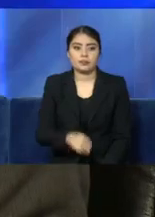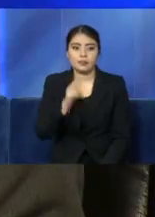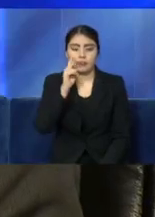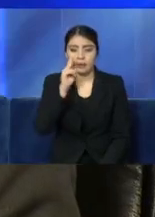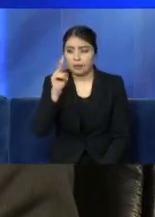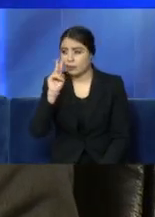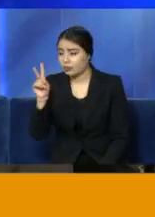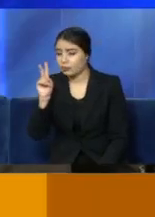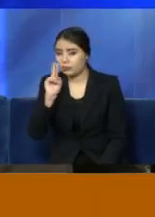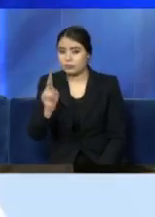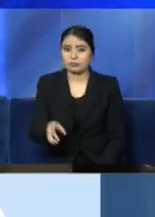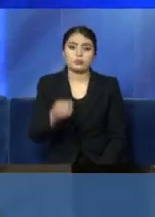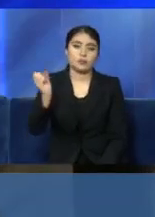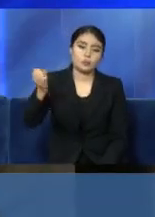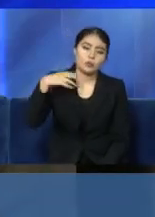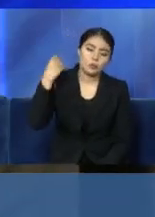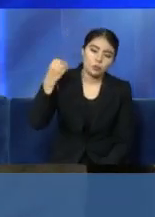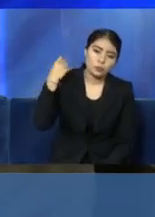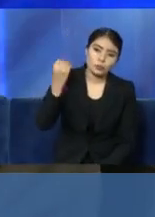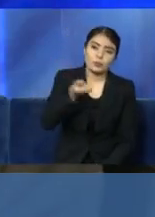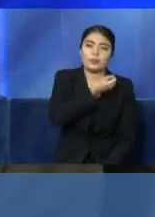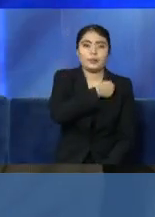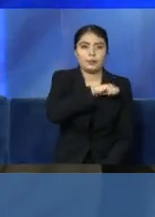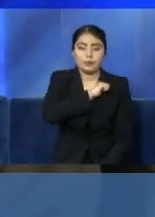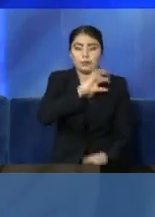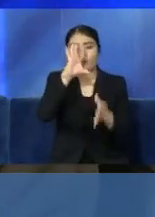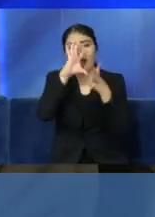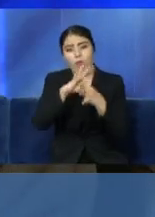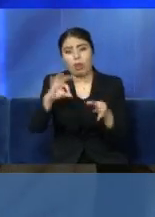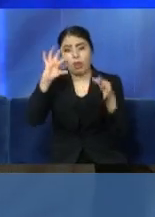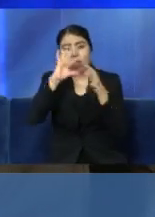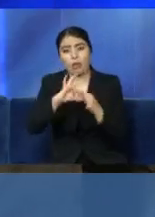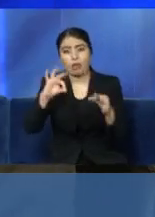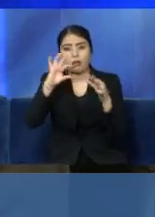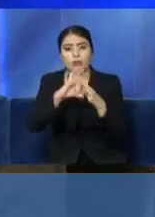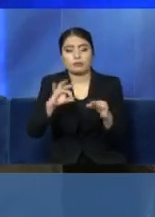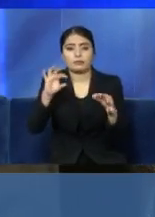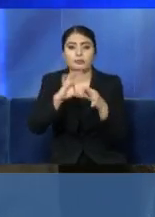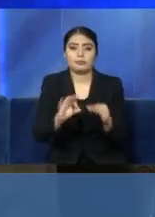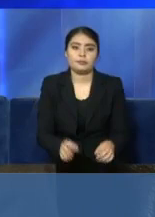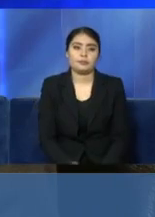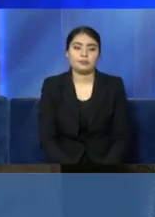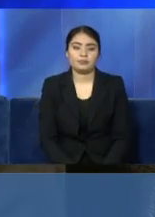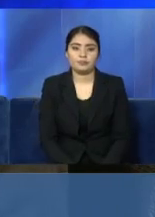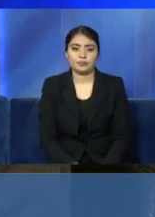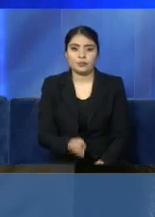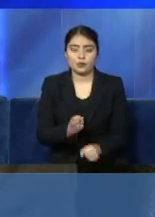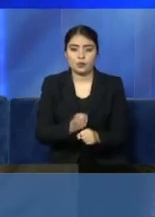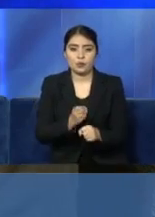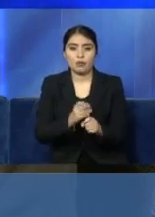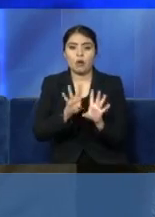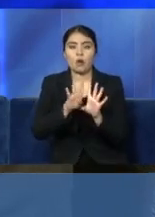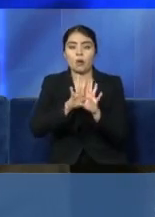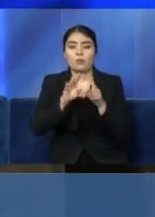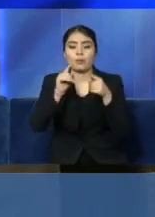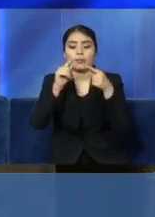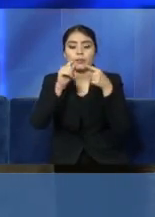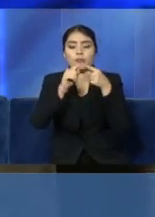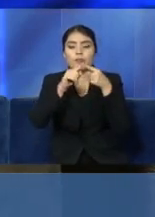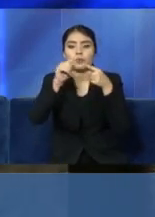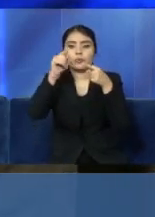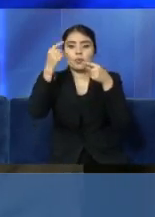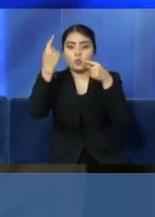conferencias de prensa de la Secretaría de Salud, estamos todavía en el estadio uno, es decir, solamente casos